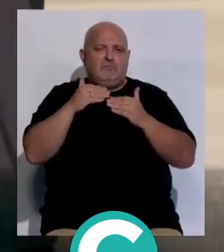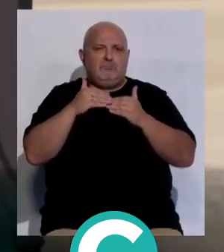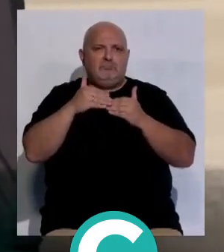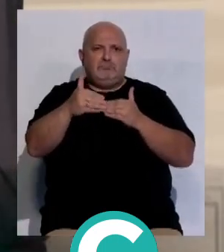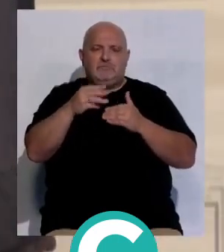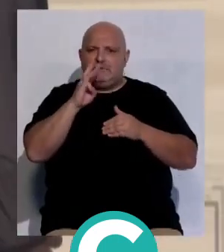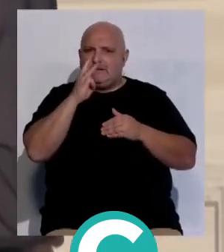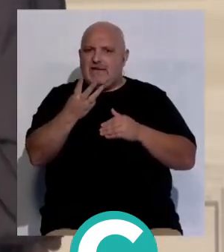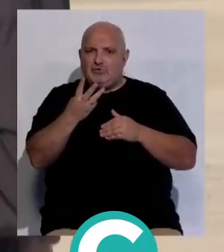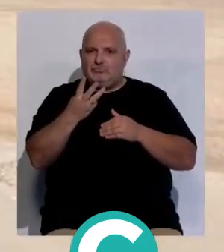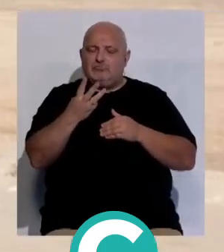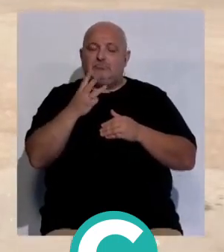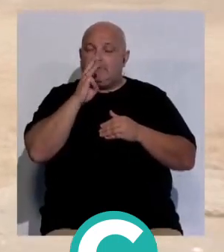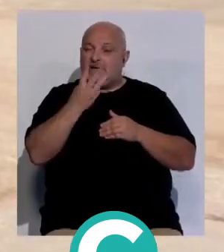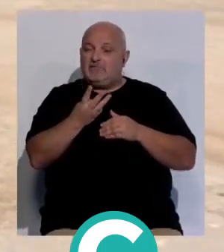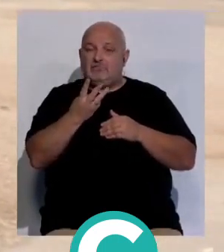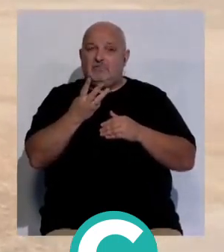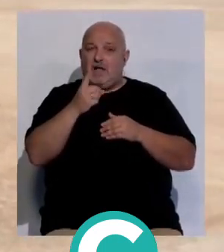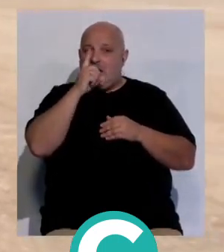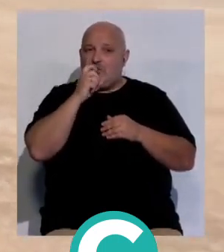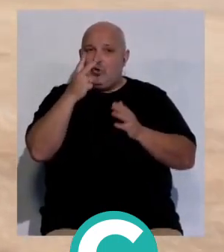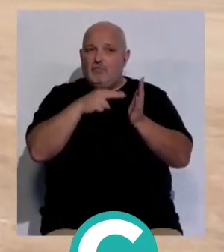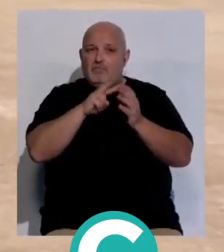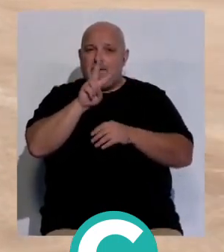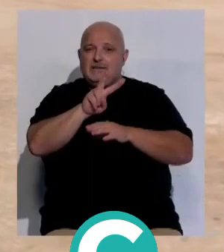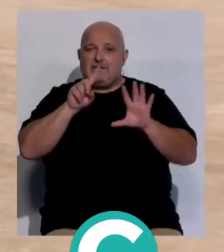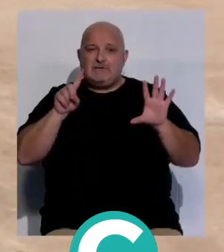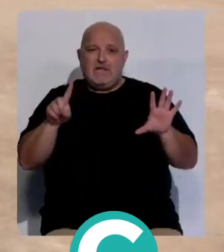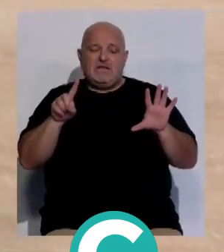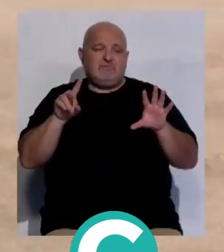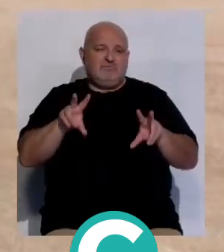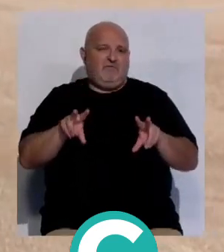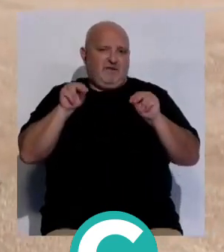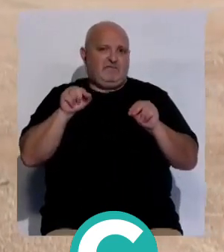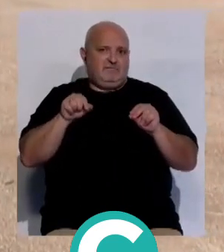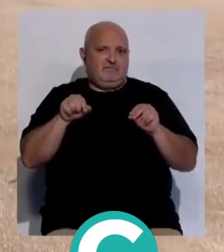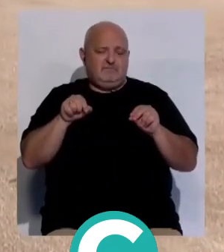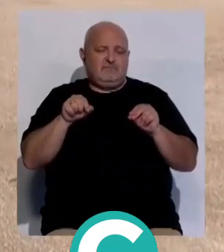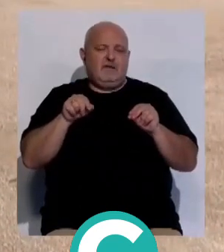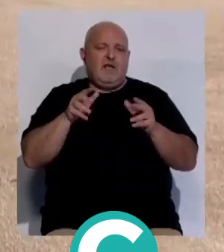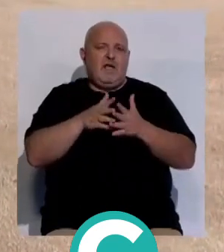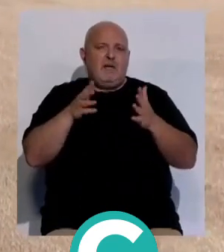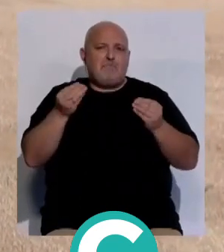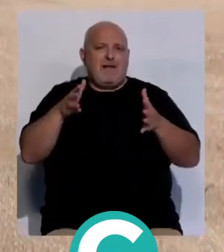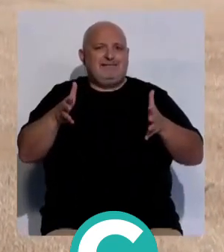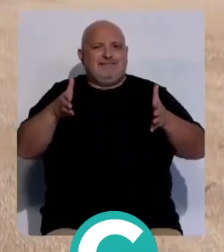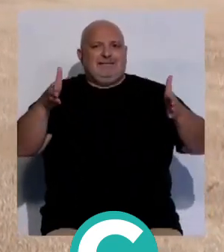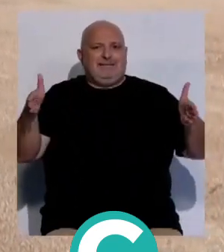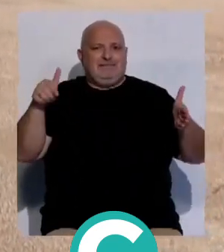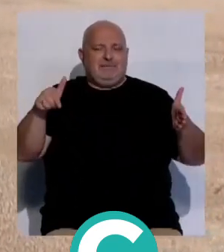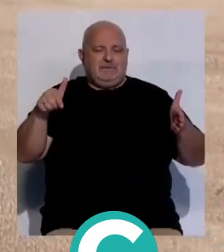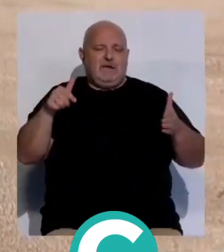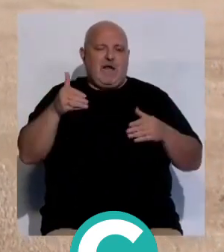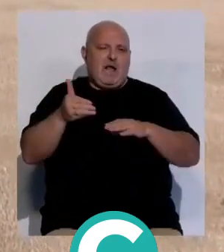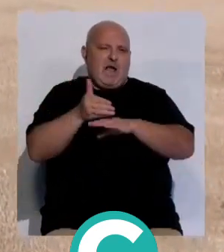de ejecución de tres años, con lo cual, a final del año 2026, pues debe de estar terminada lo que es la ampliación del muelle y esplanada, antes de